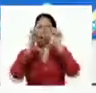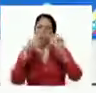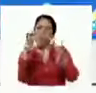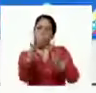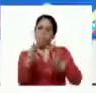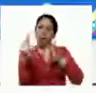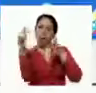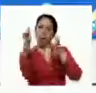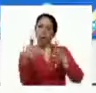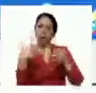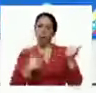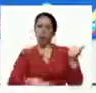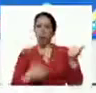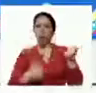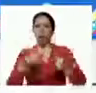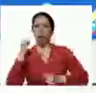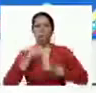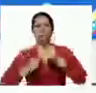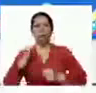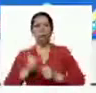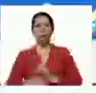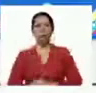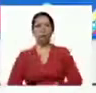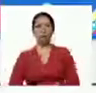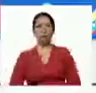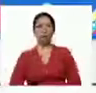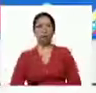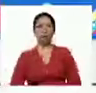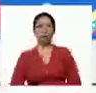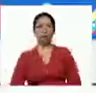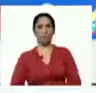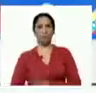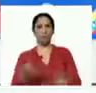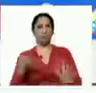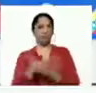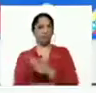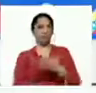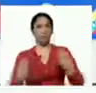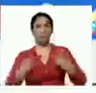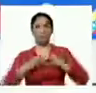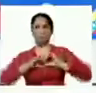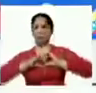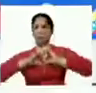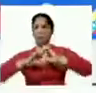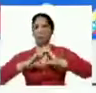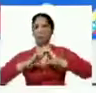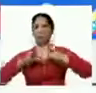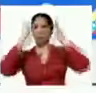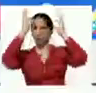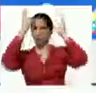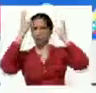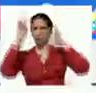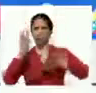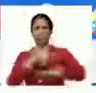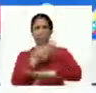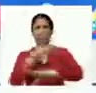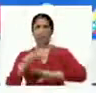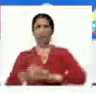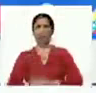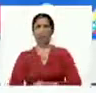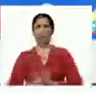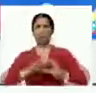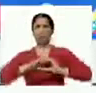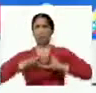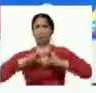cuatro maracas que será de la vida de corazón llanero corazón